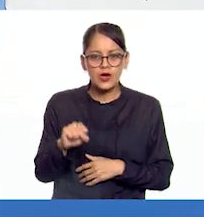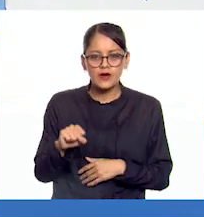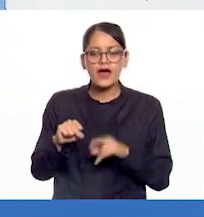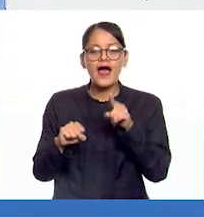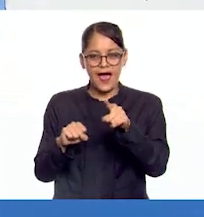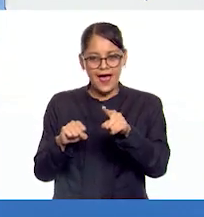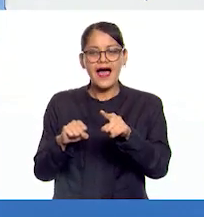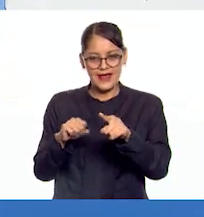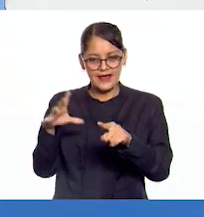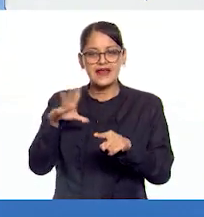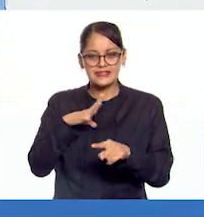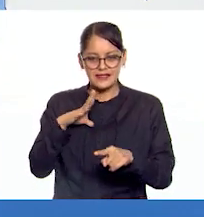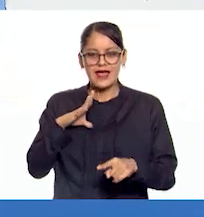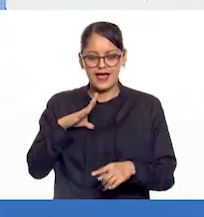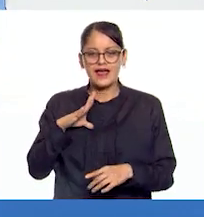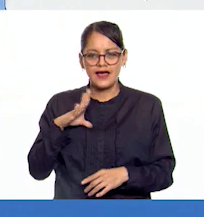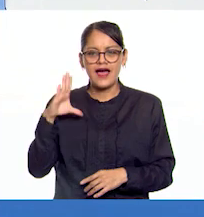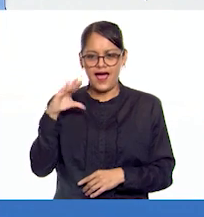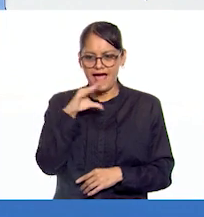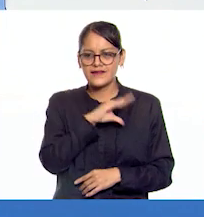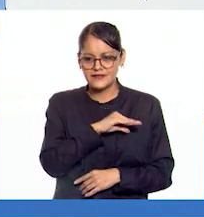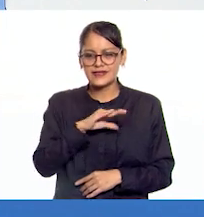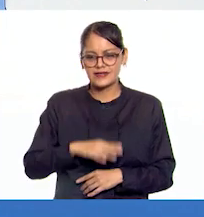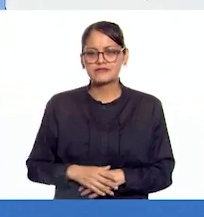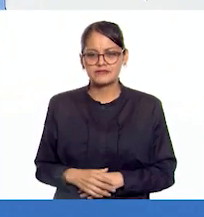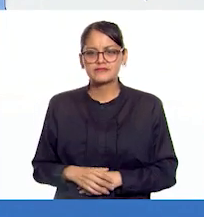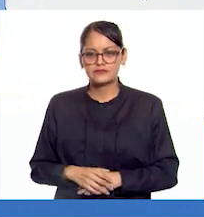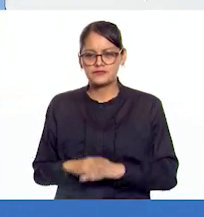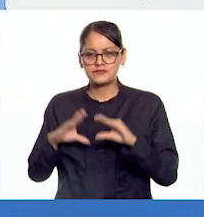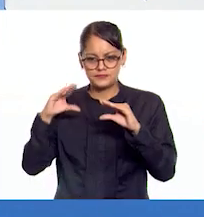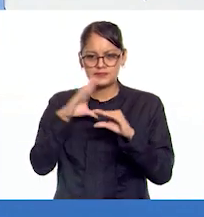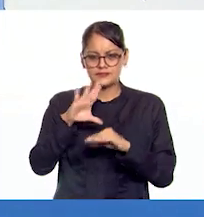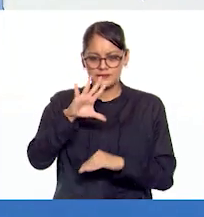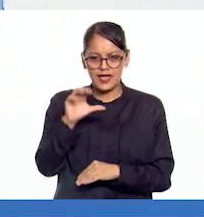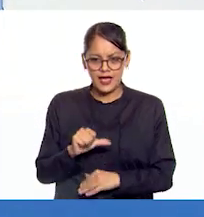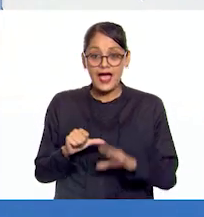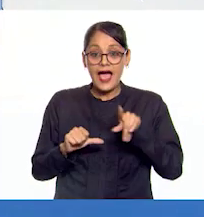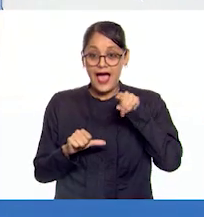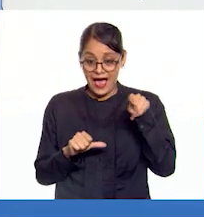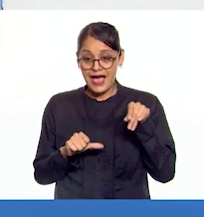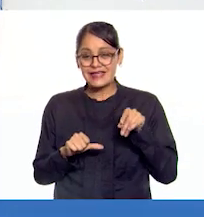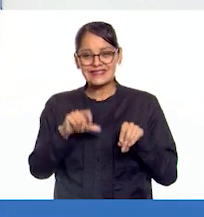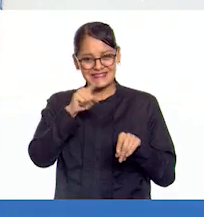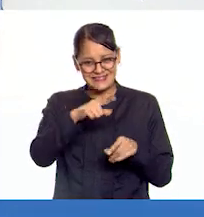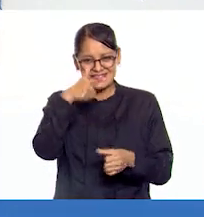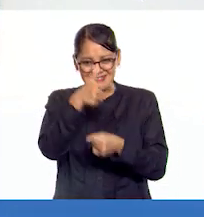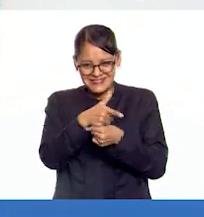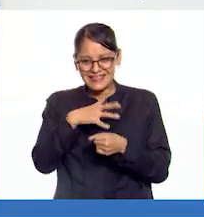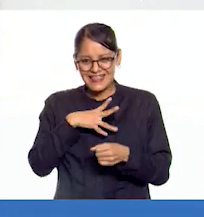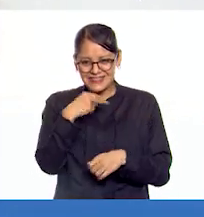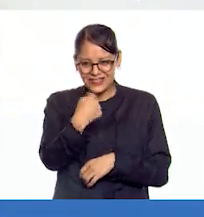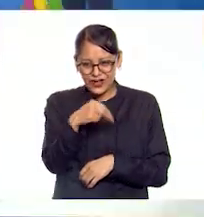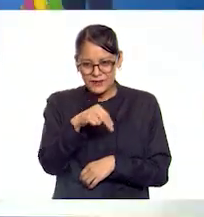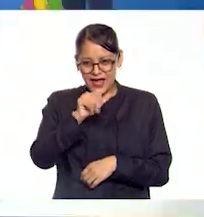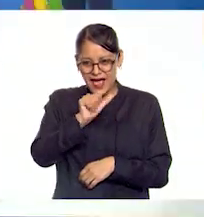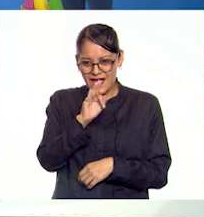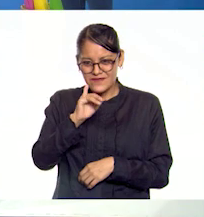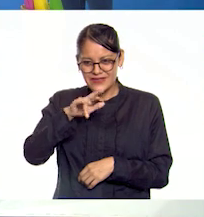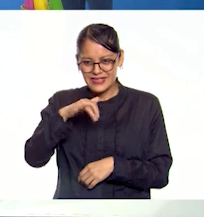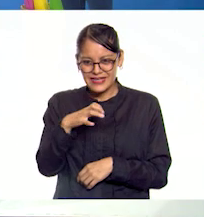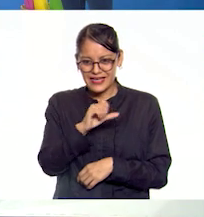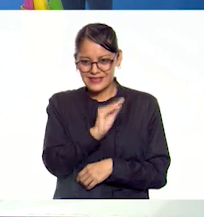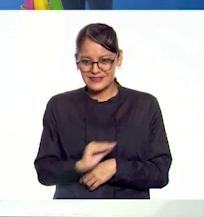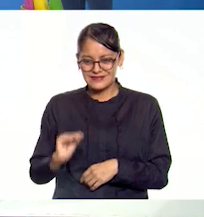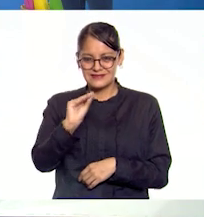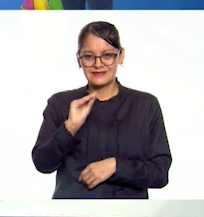estaba África o está África. Busca, busca el continente de África. De hecho, aquí tengo una pieza que dice África. Nada